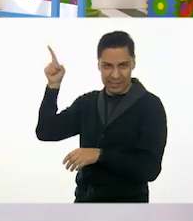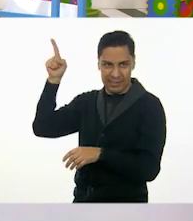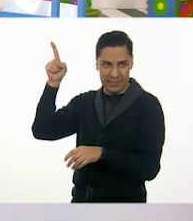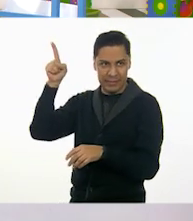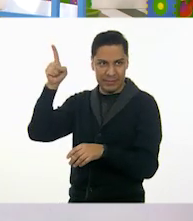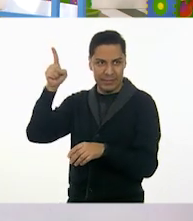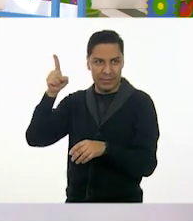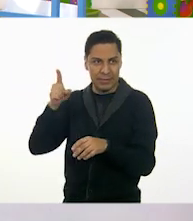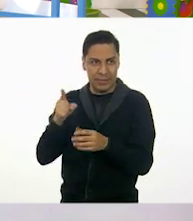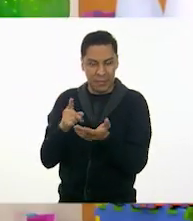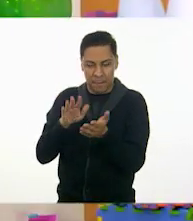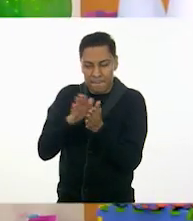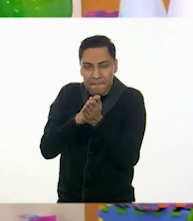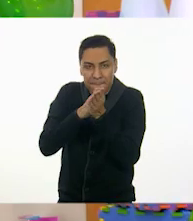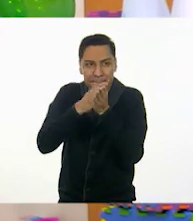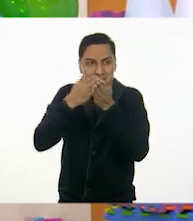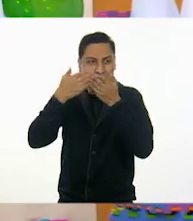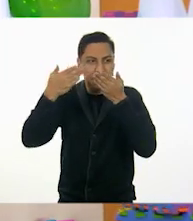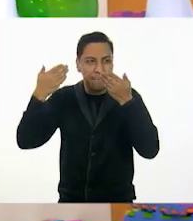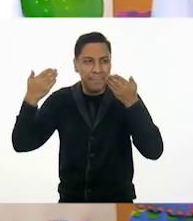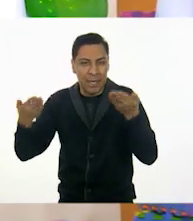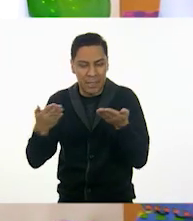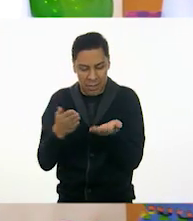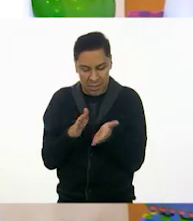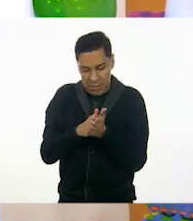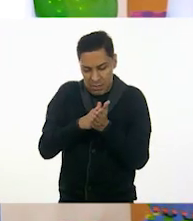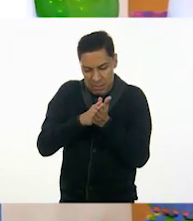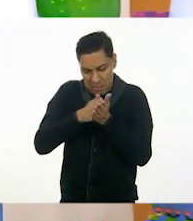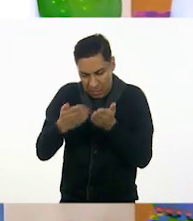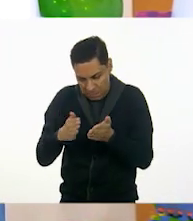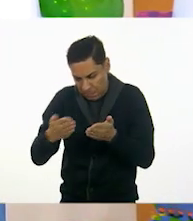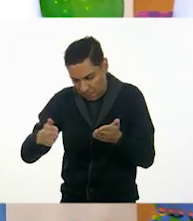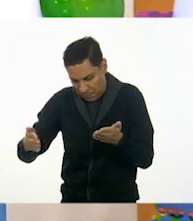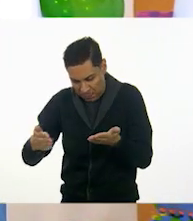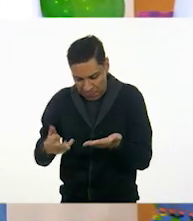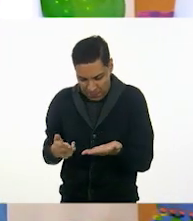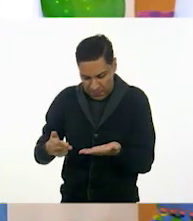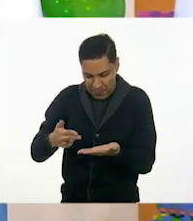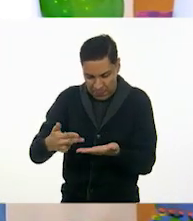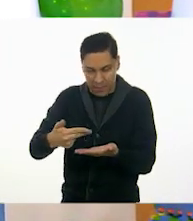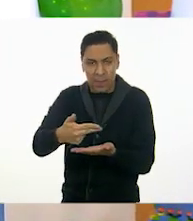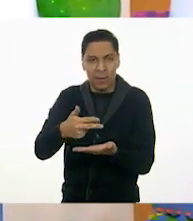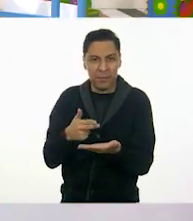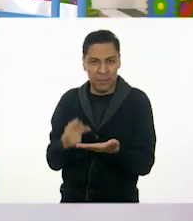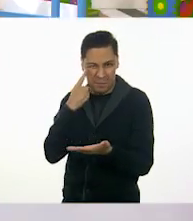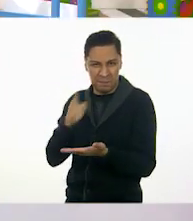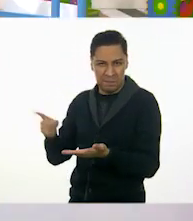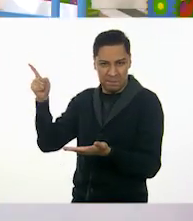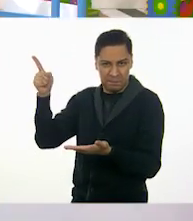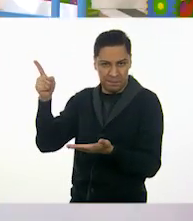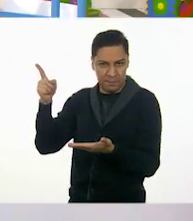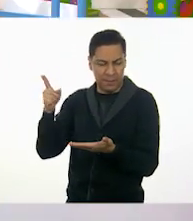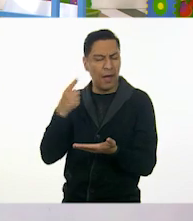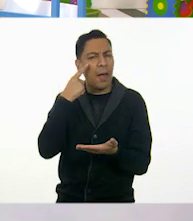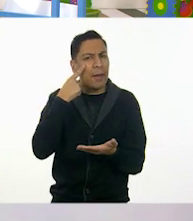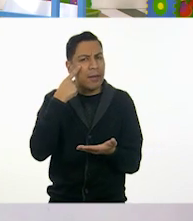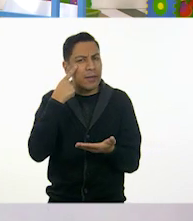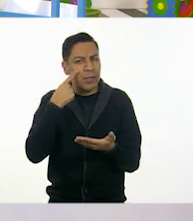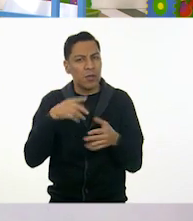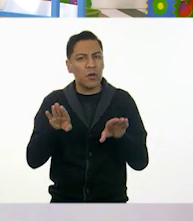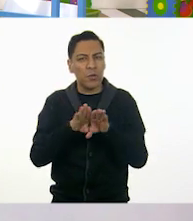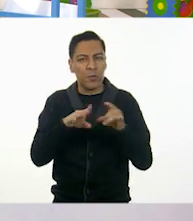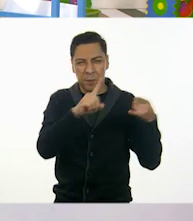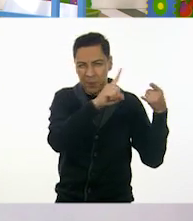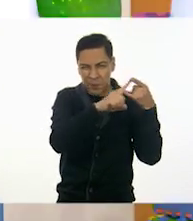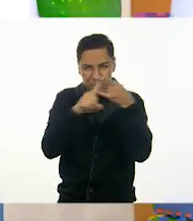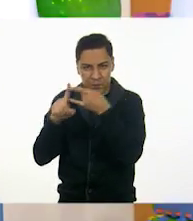vamos a cortar en cuadritos. En cuadritos pequeños. ¿Ven? A ver, ¿qué vamos a hacer? Antes, hace mucho tiempo,